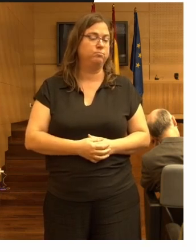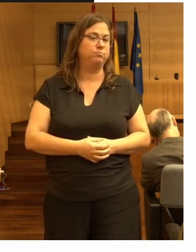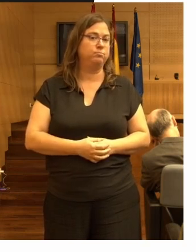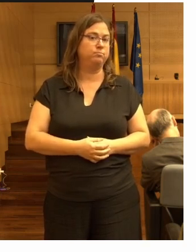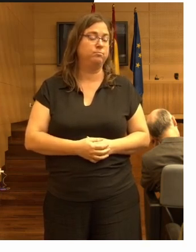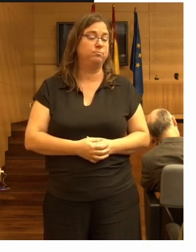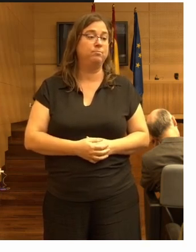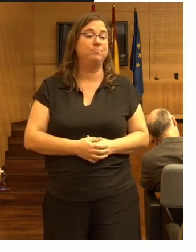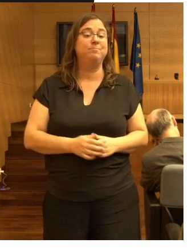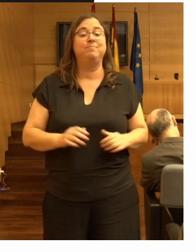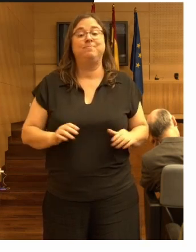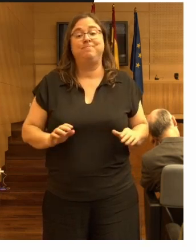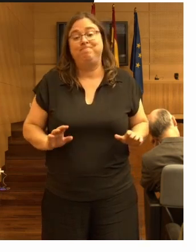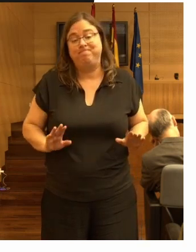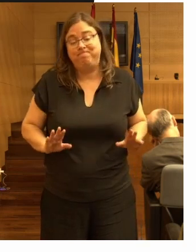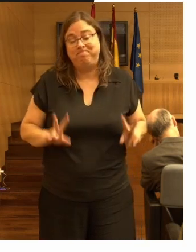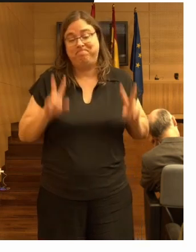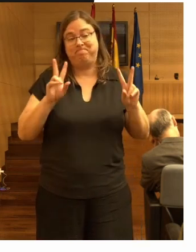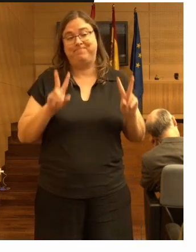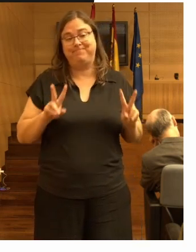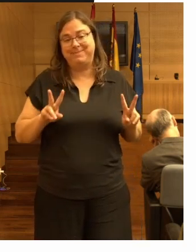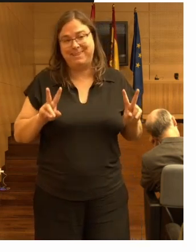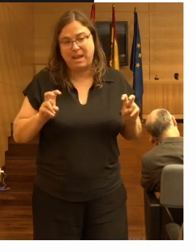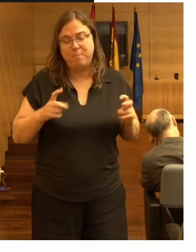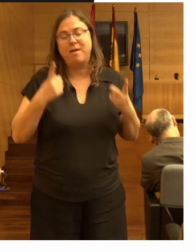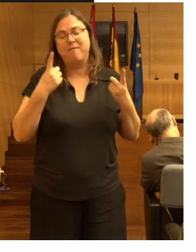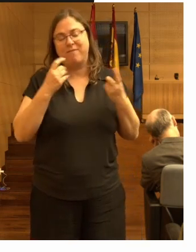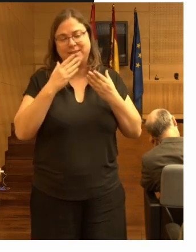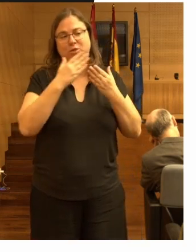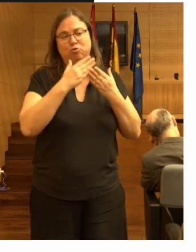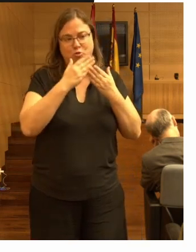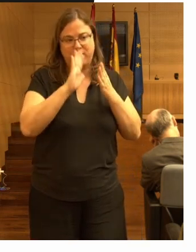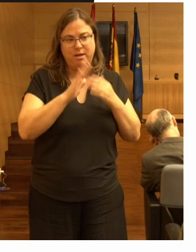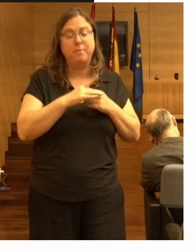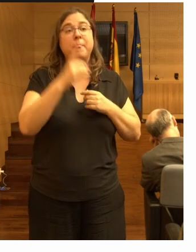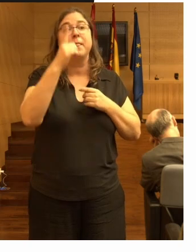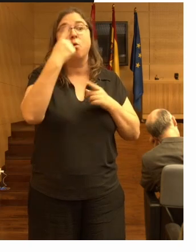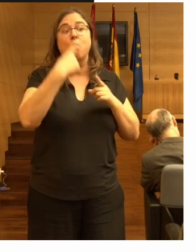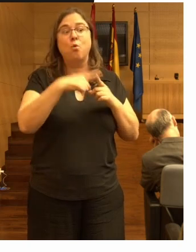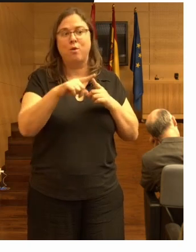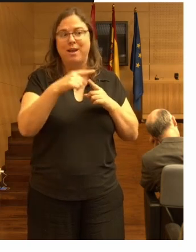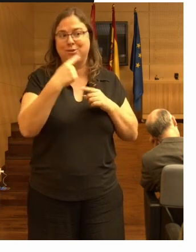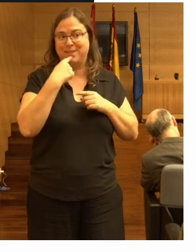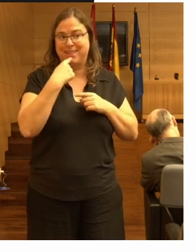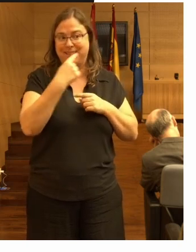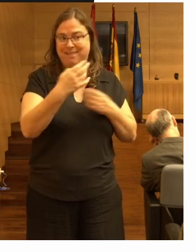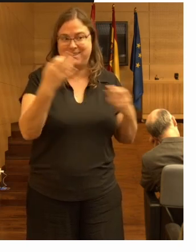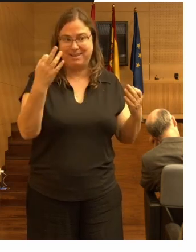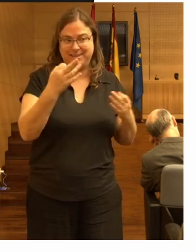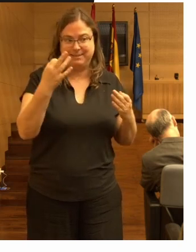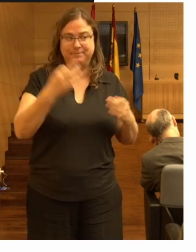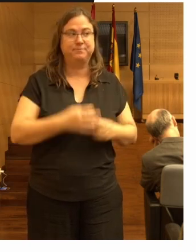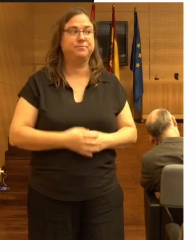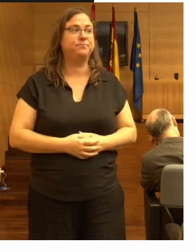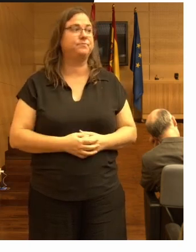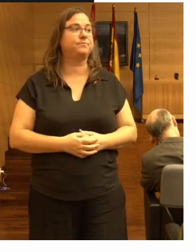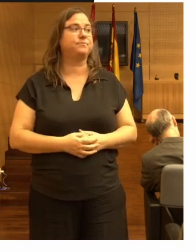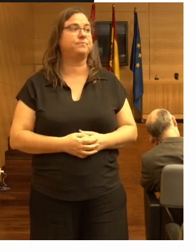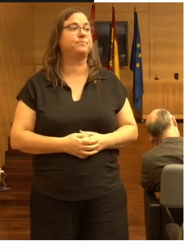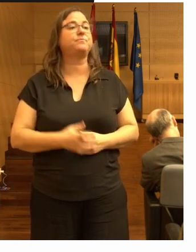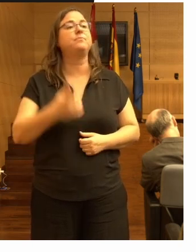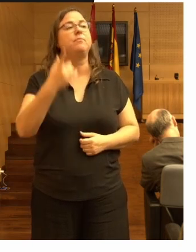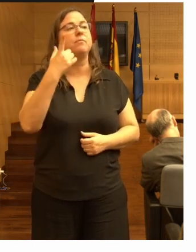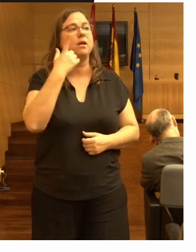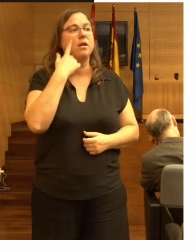pero bueno como decía esto es un tema que hay que estudiar una cosa que me gustaría alentar es ver cómo se